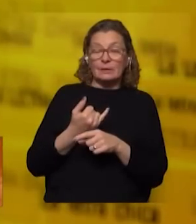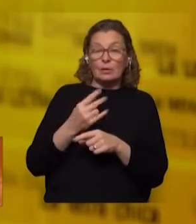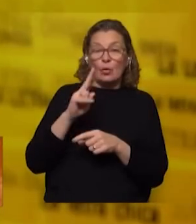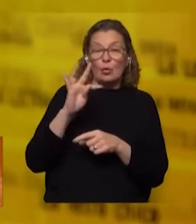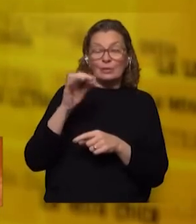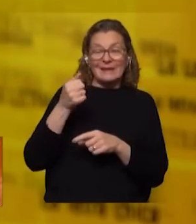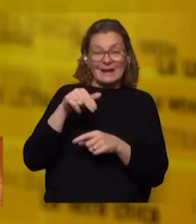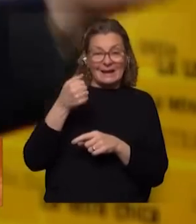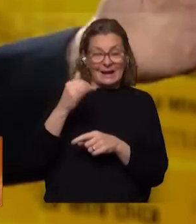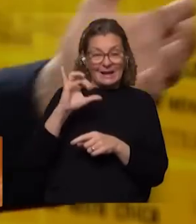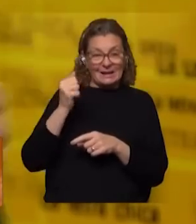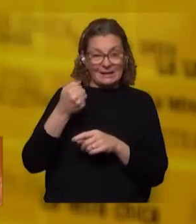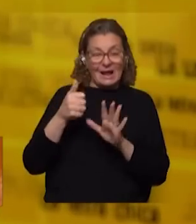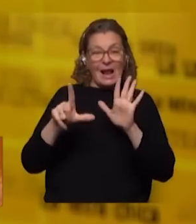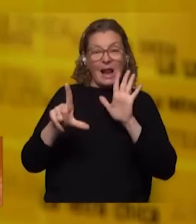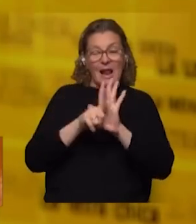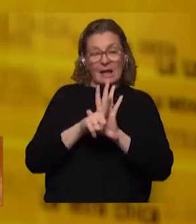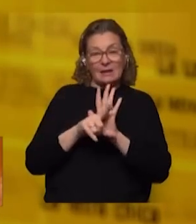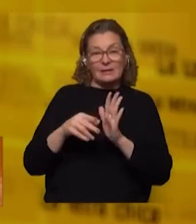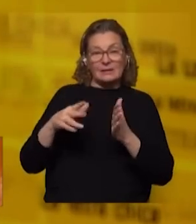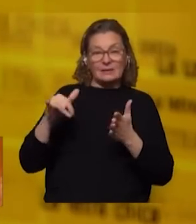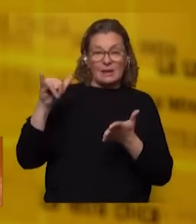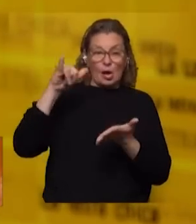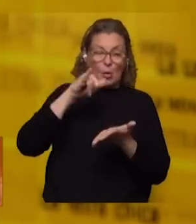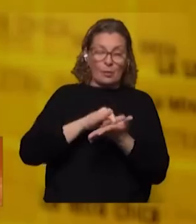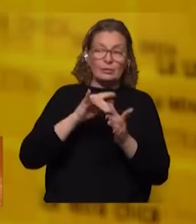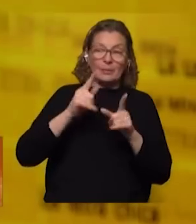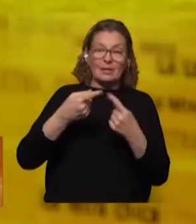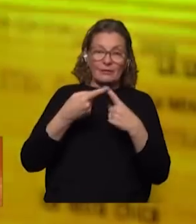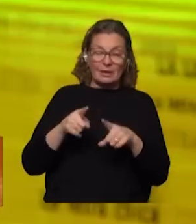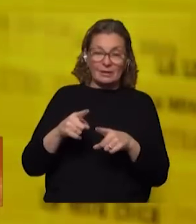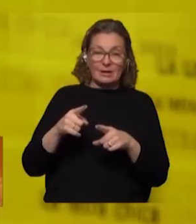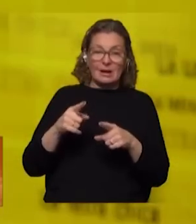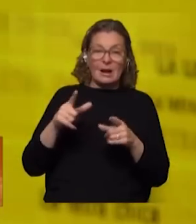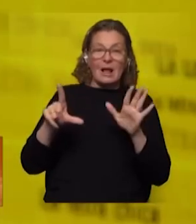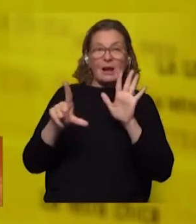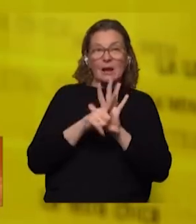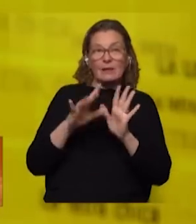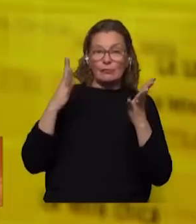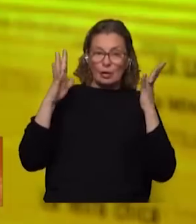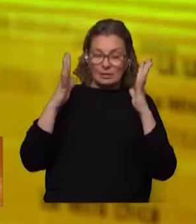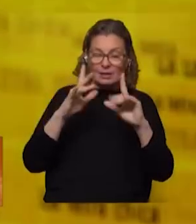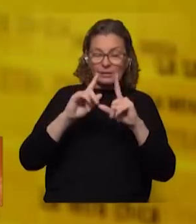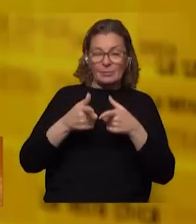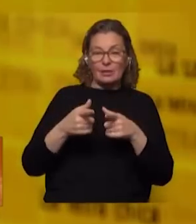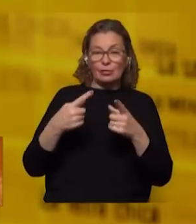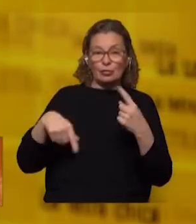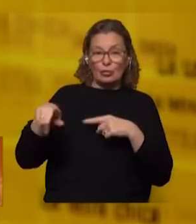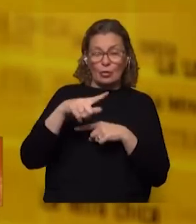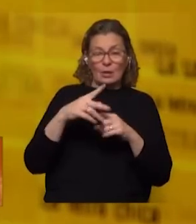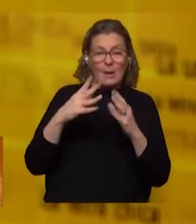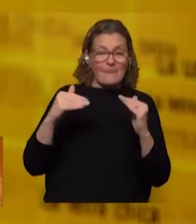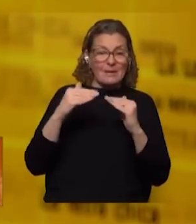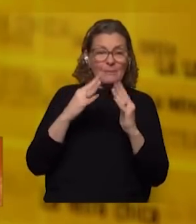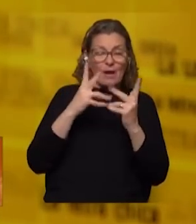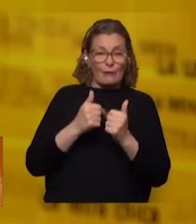diferencias la ley de aeropuertos ha planteado diferencias la ley forestal ha planteado diferencias y no han sido todas de la misma manera